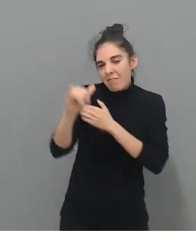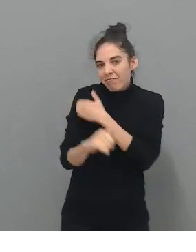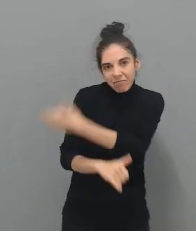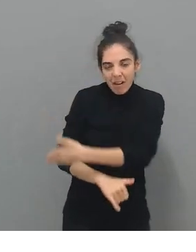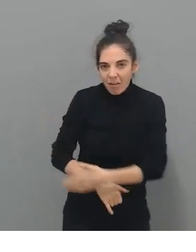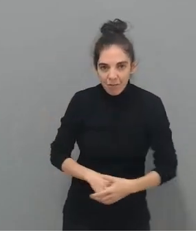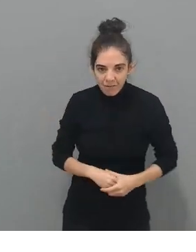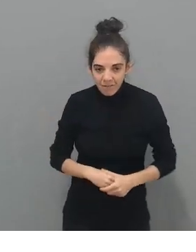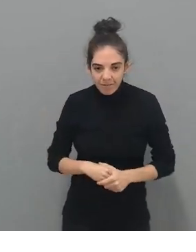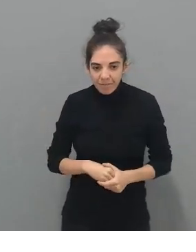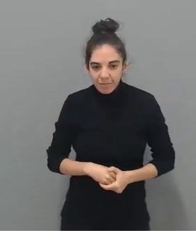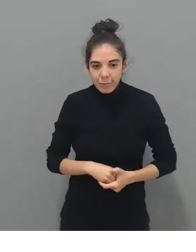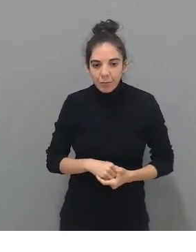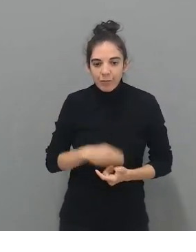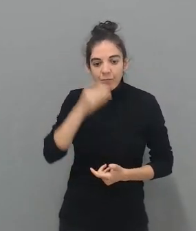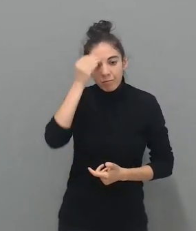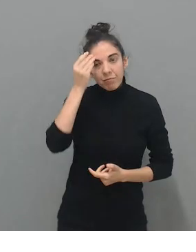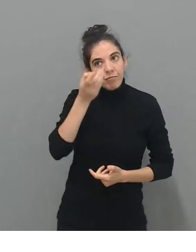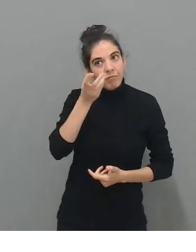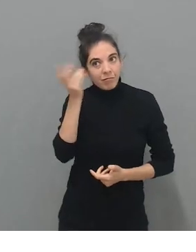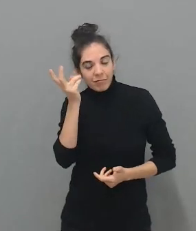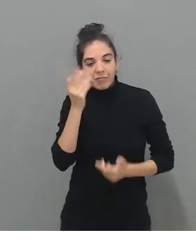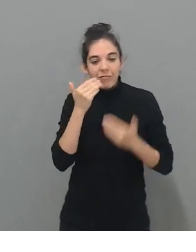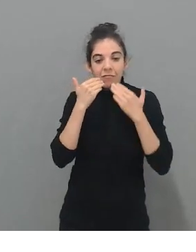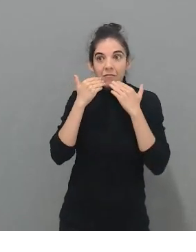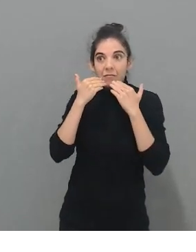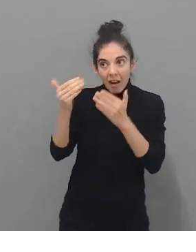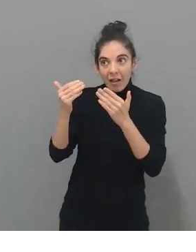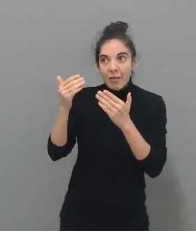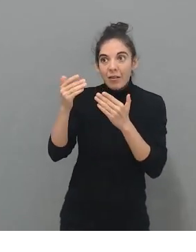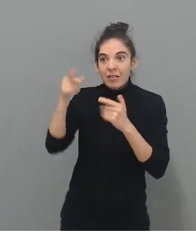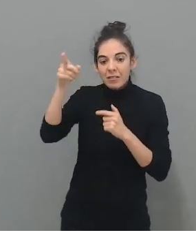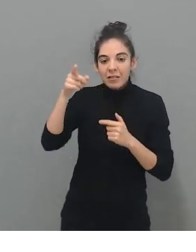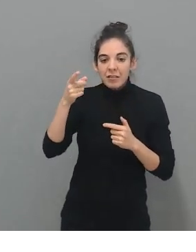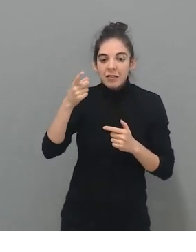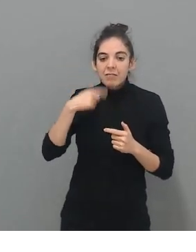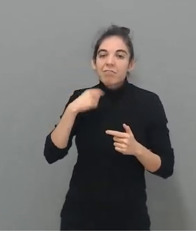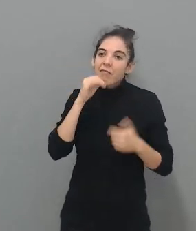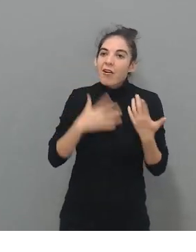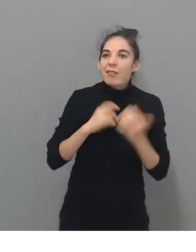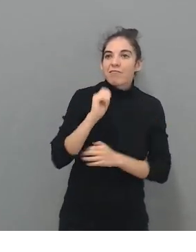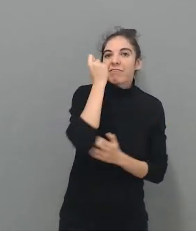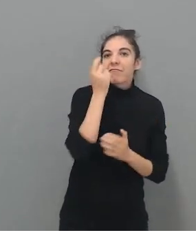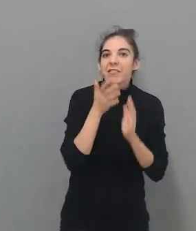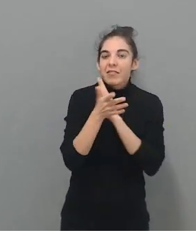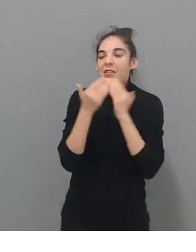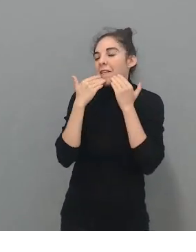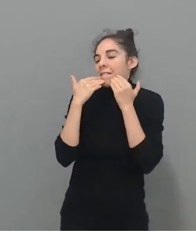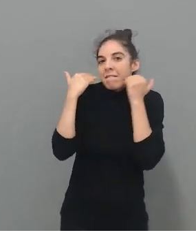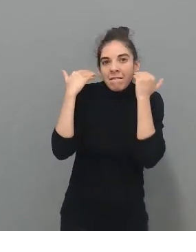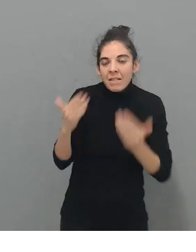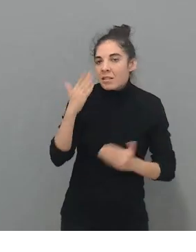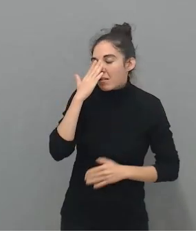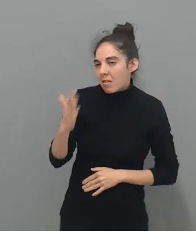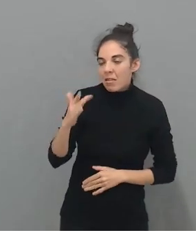que gracias a ellos también estamos donde estamos y quería agradeceros de verdad la oportunidad que me